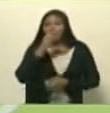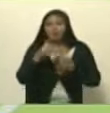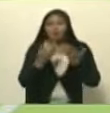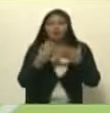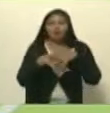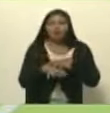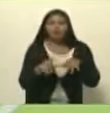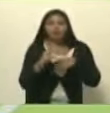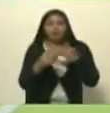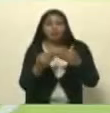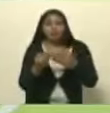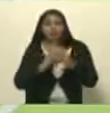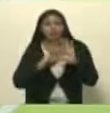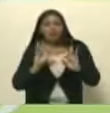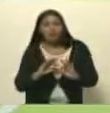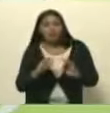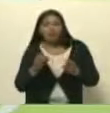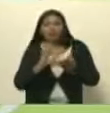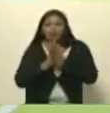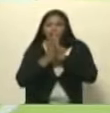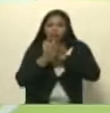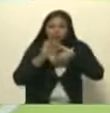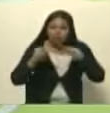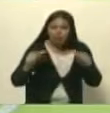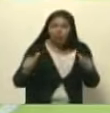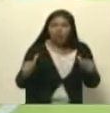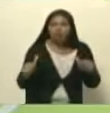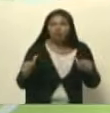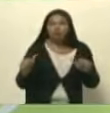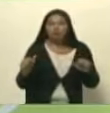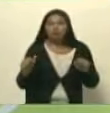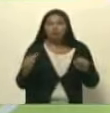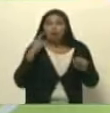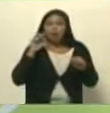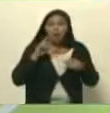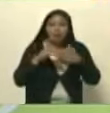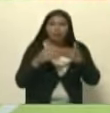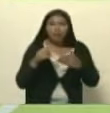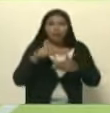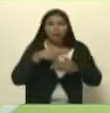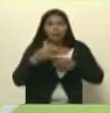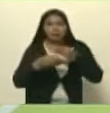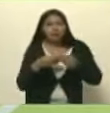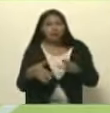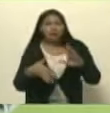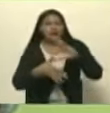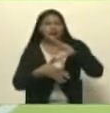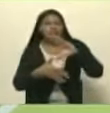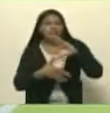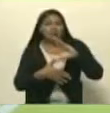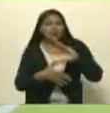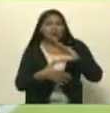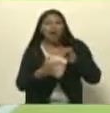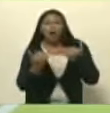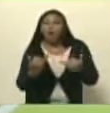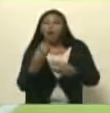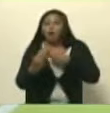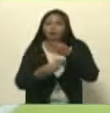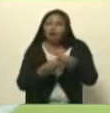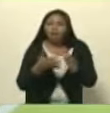porque de la destrucción ya está la burguesía lo hace acá en América Latina lo hace ahora por ejemplo